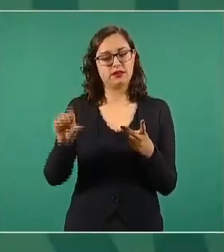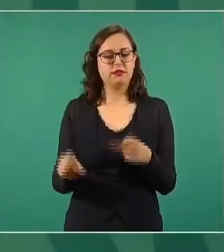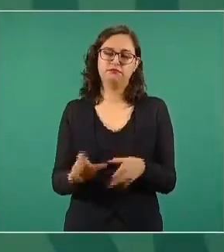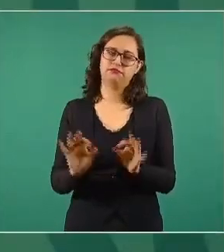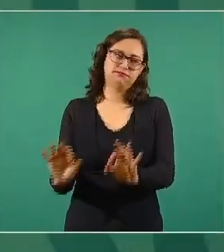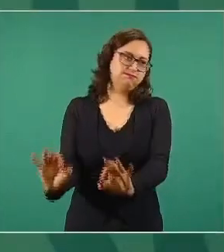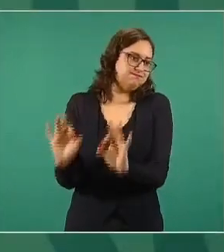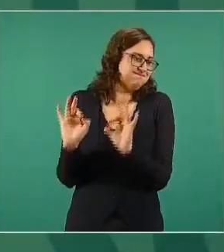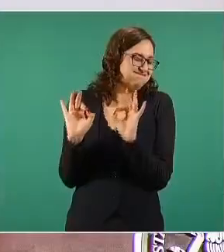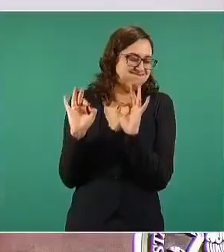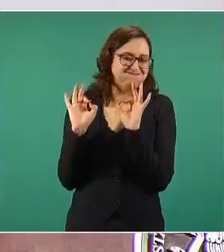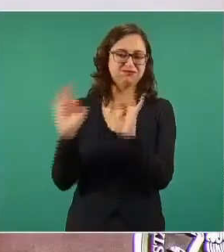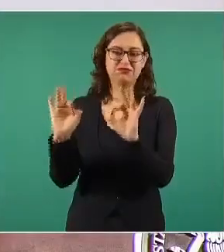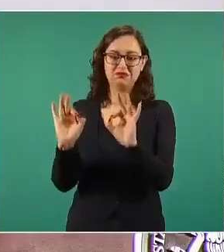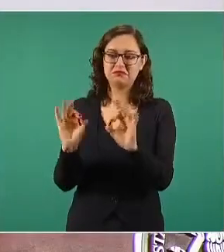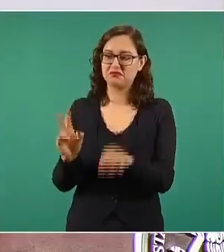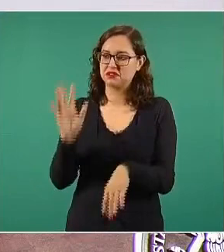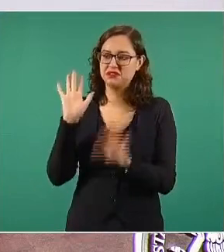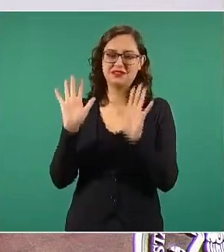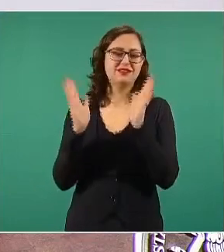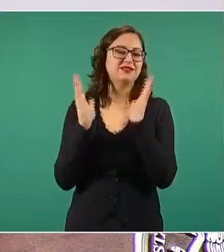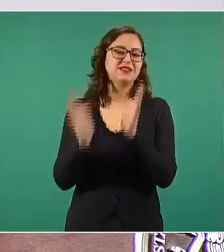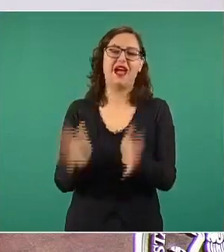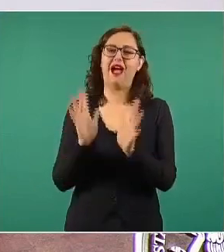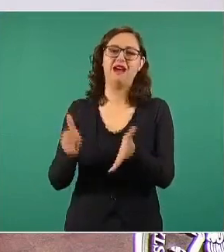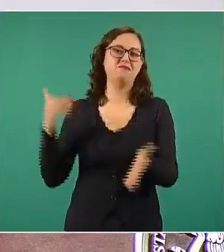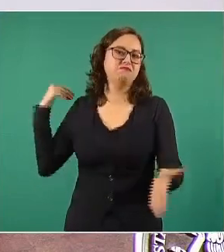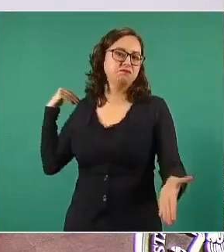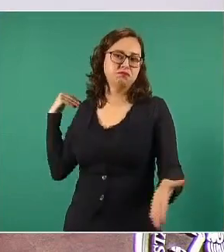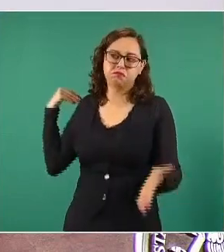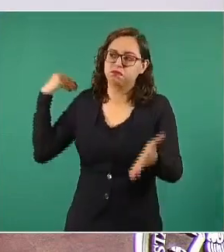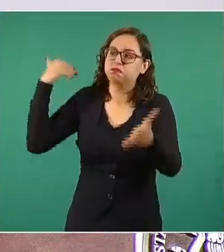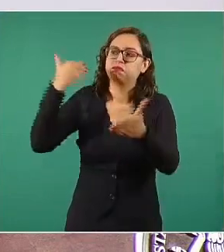que es hombre recto, que